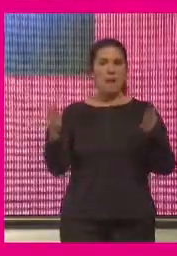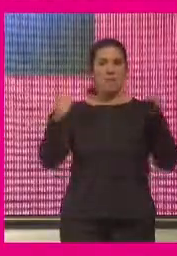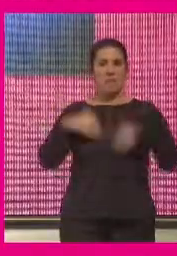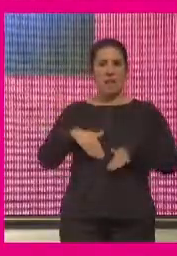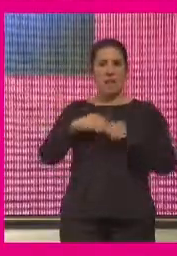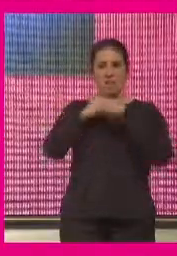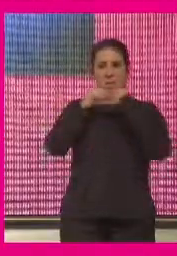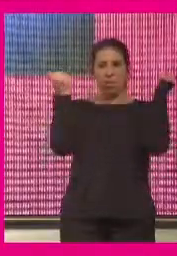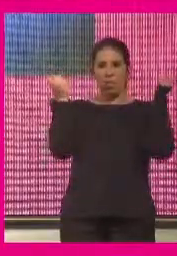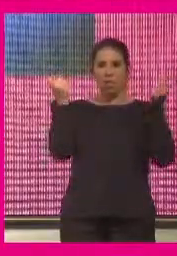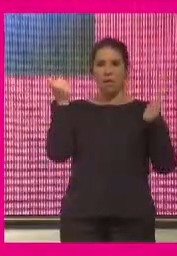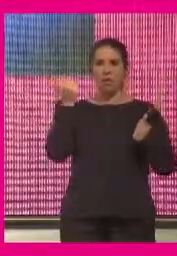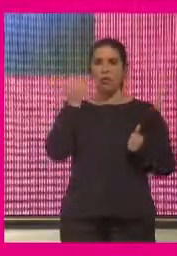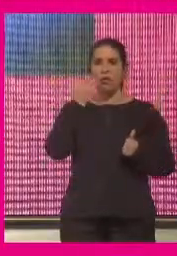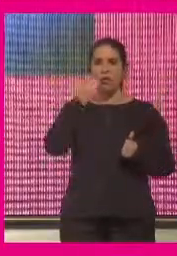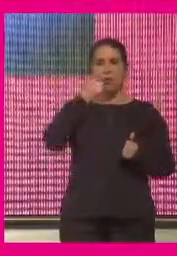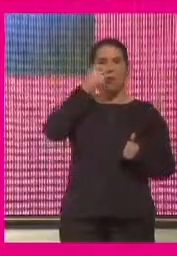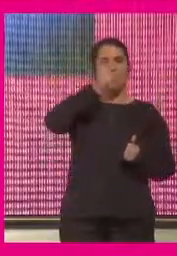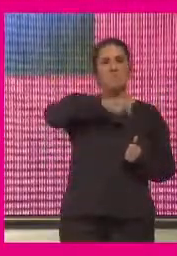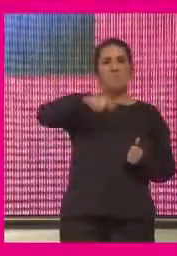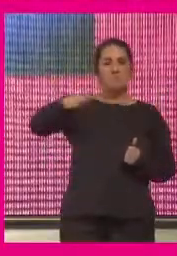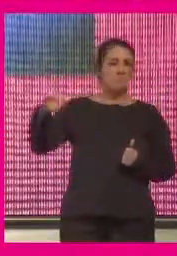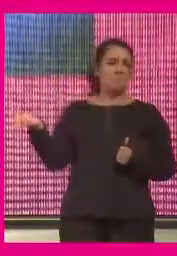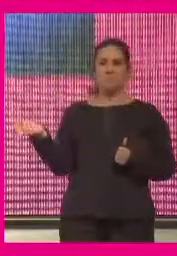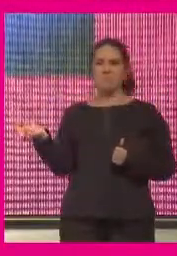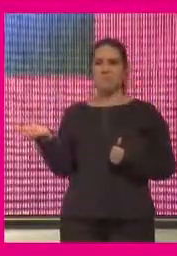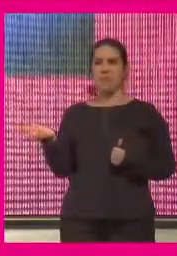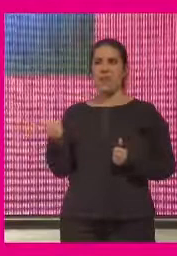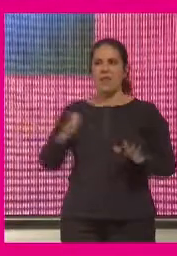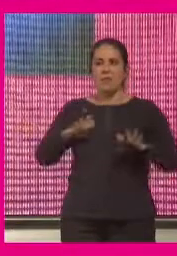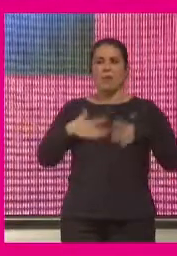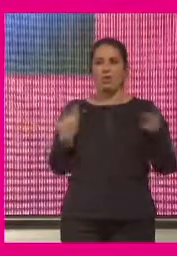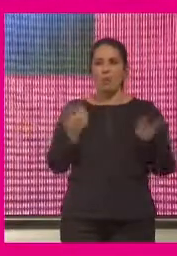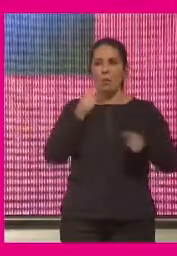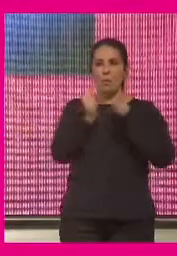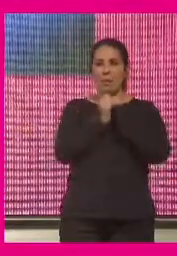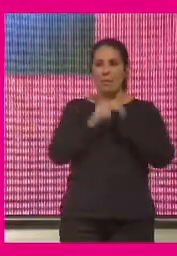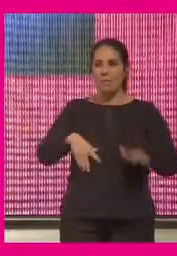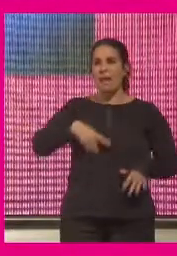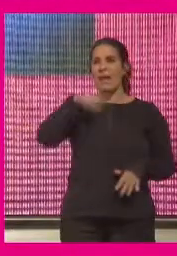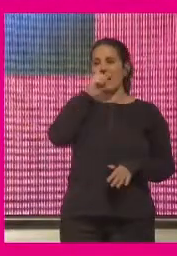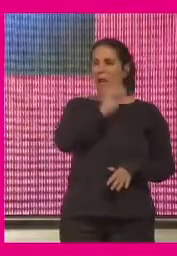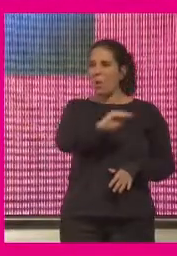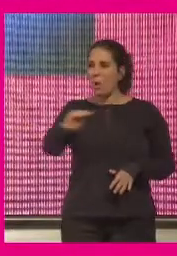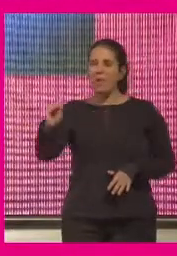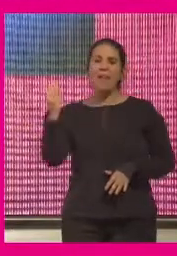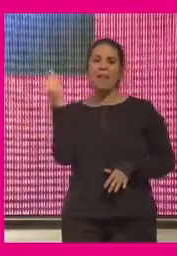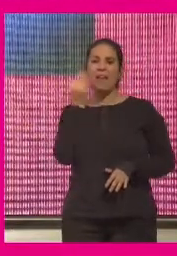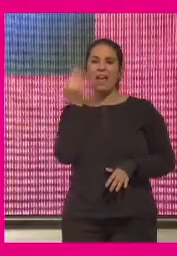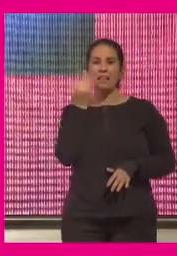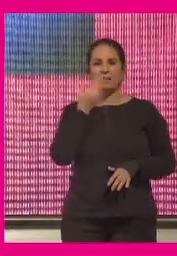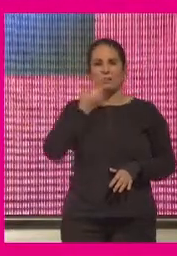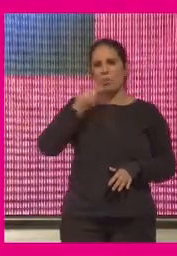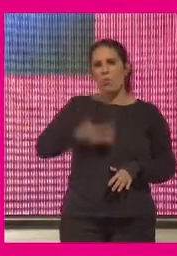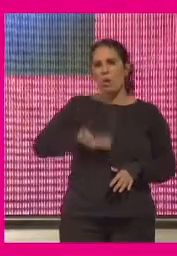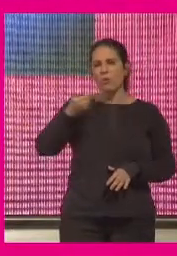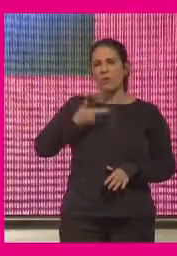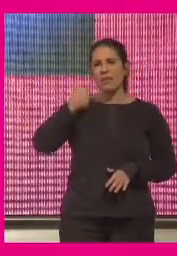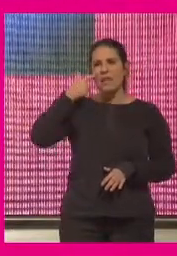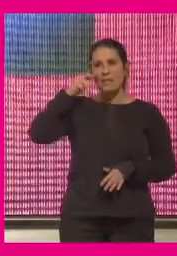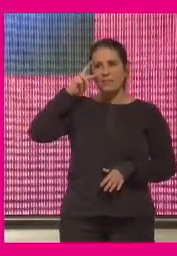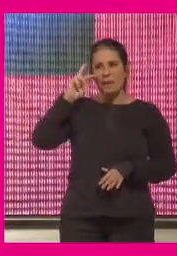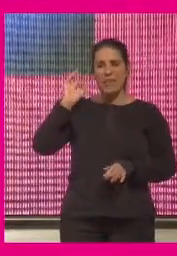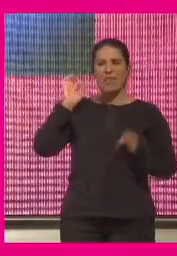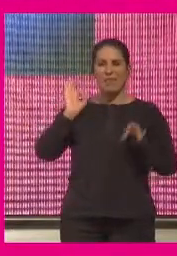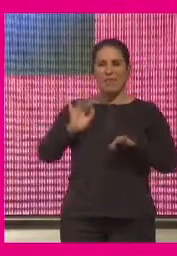los cuerpos han estado en retirada y de pronto la pandemia nos ha recordado lo importante que es la experiencia